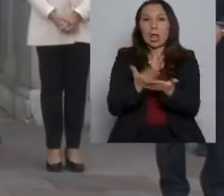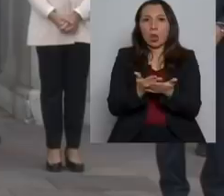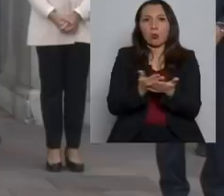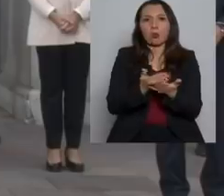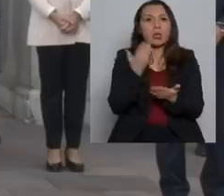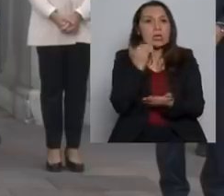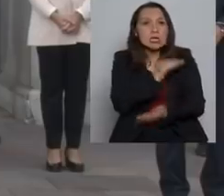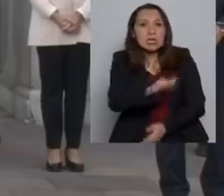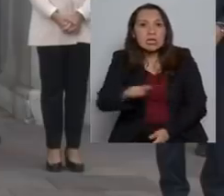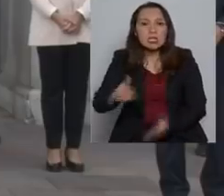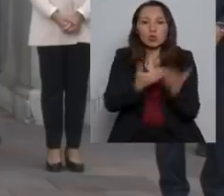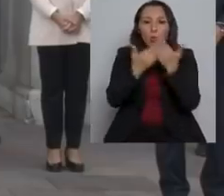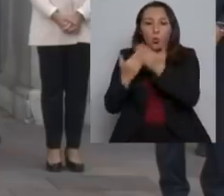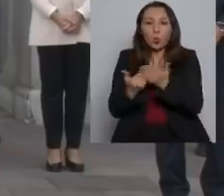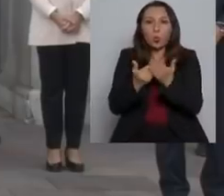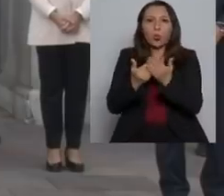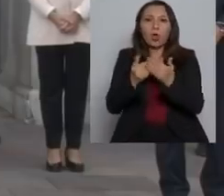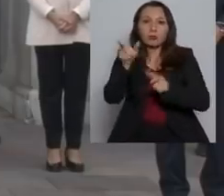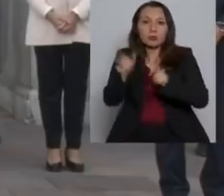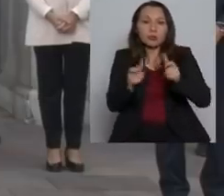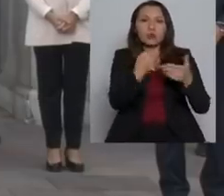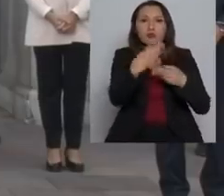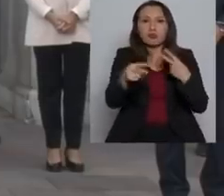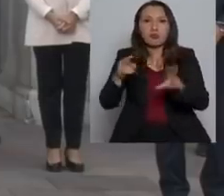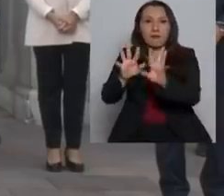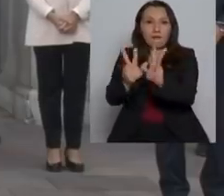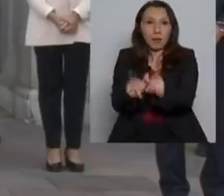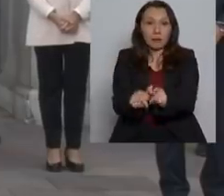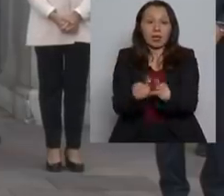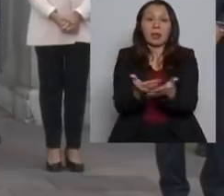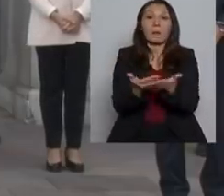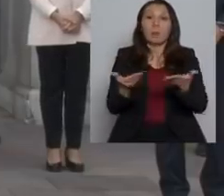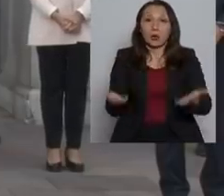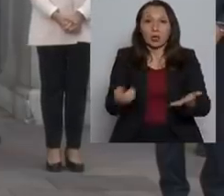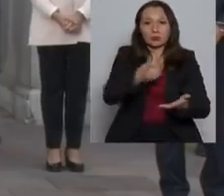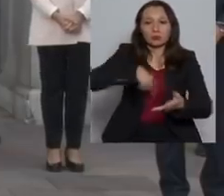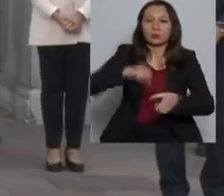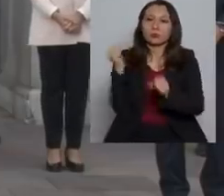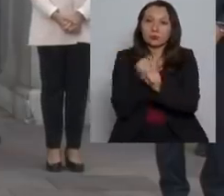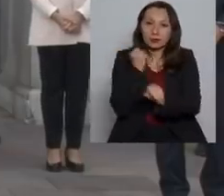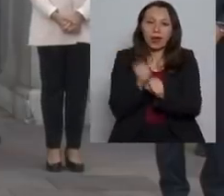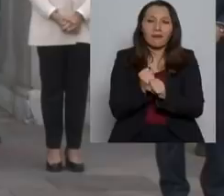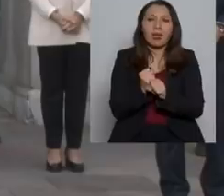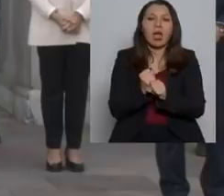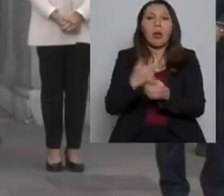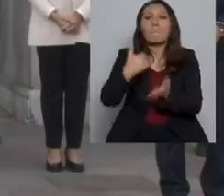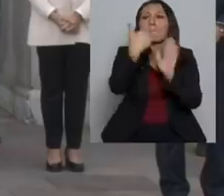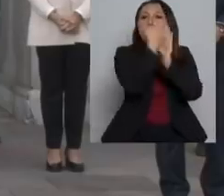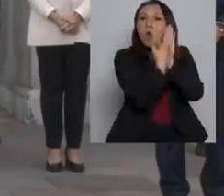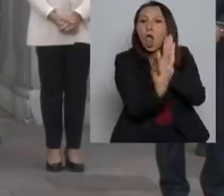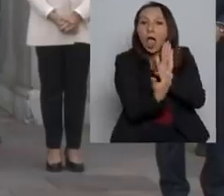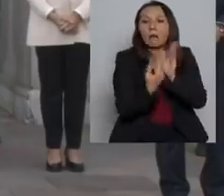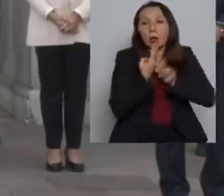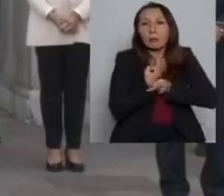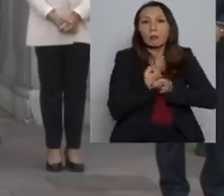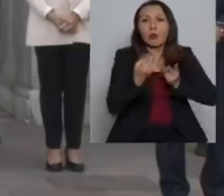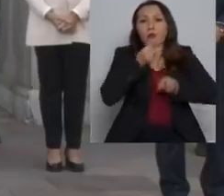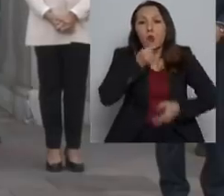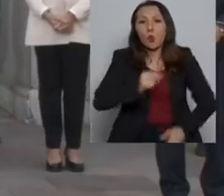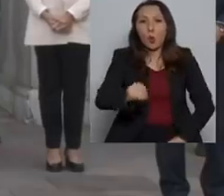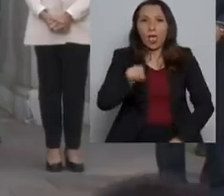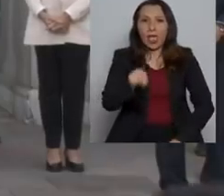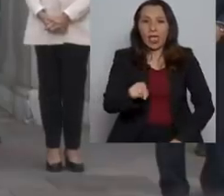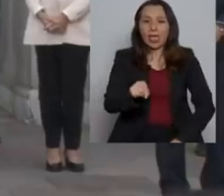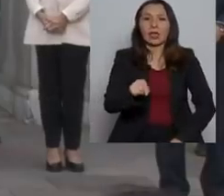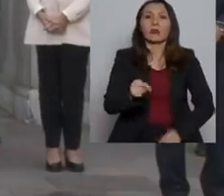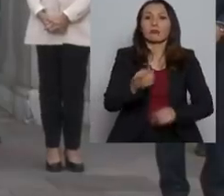nuestros niños, estudiantes y de sus familias. Y por eso, estamos trabajando en un programa que vamos a dar a conocer prontamente,